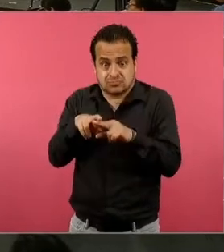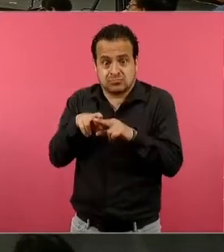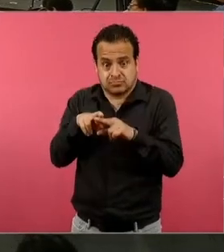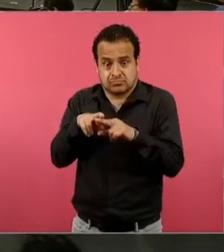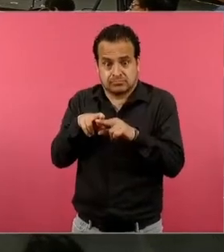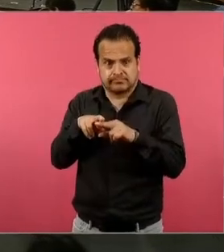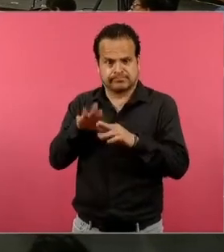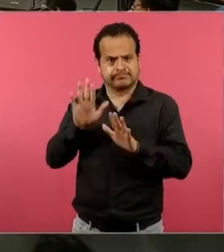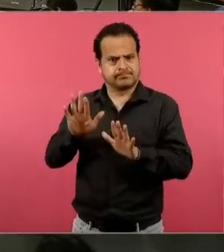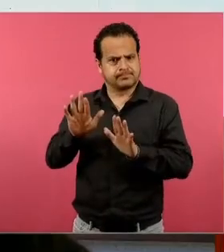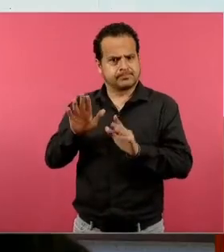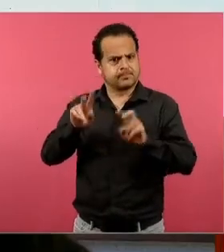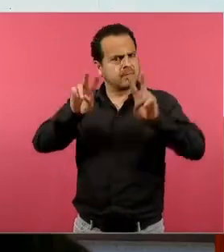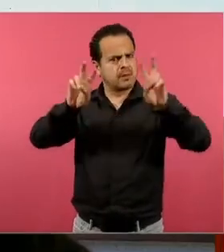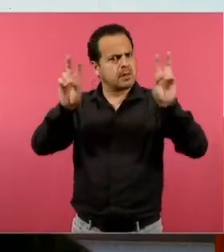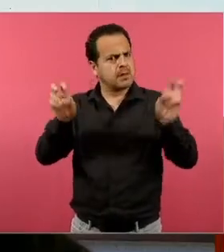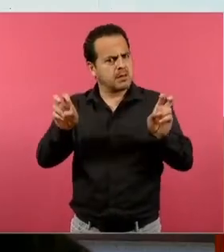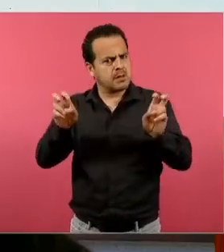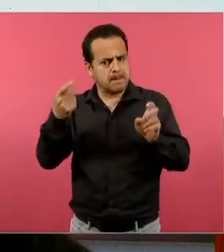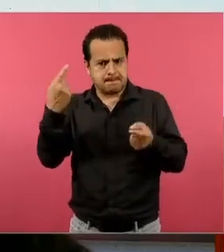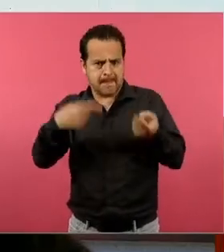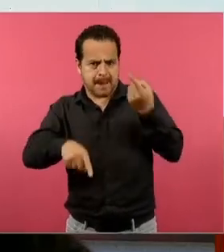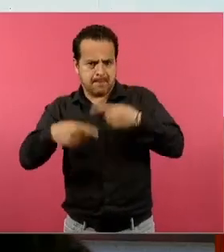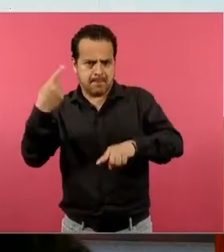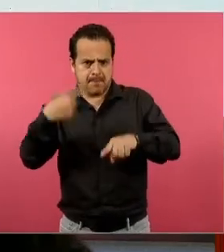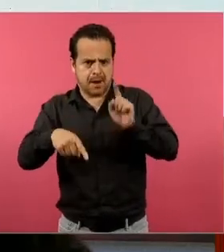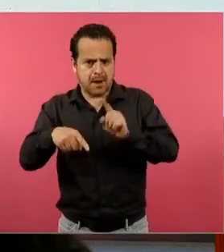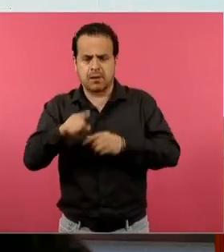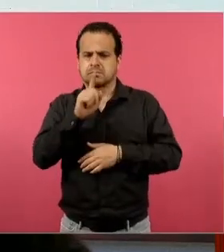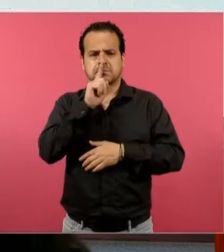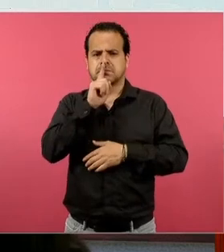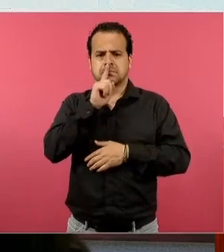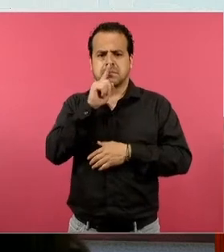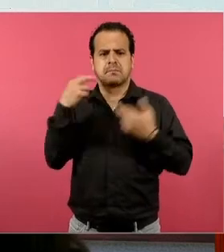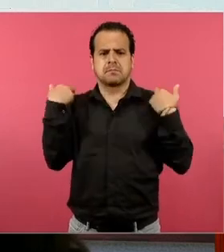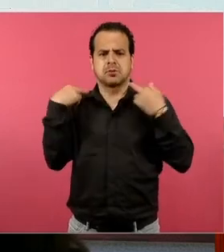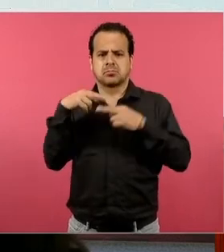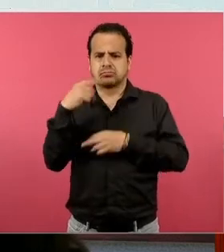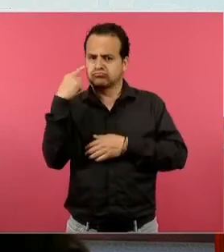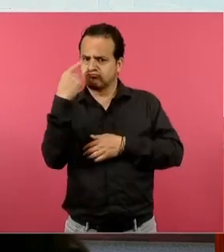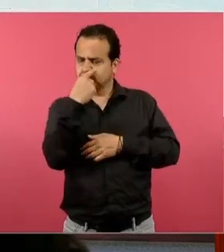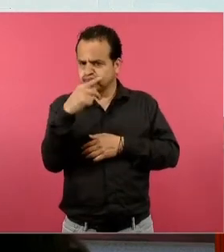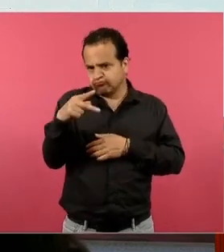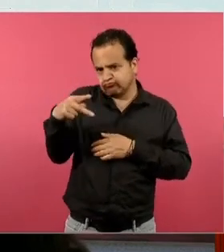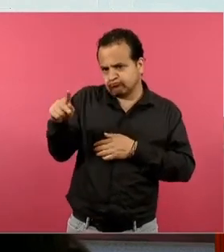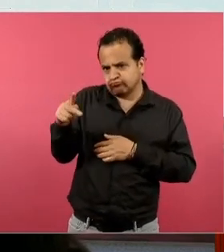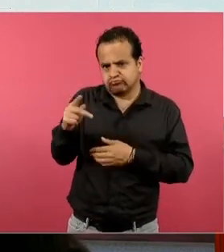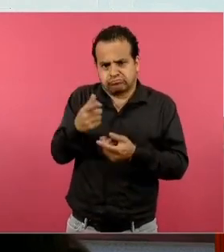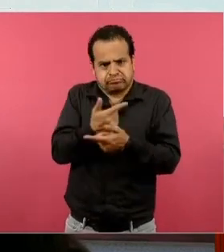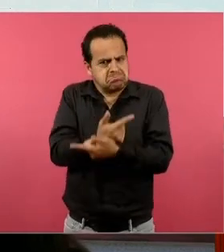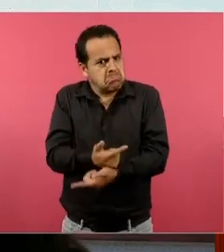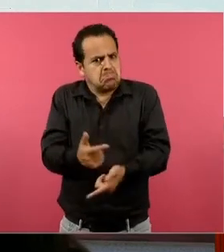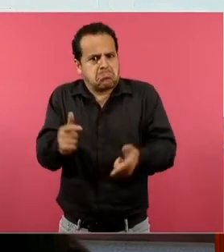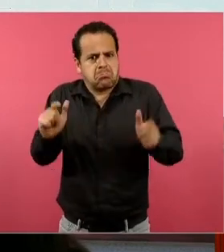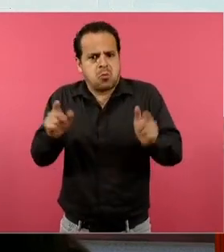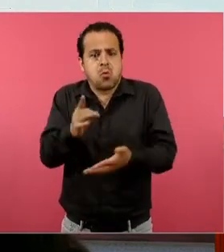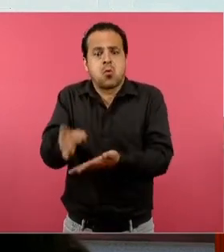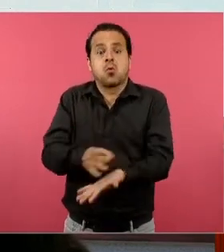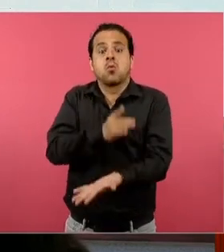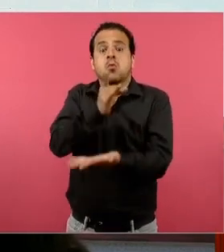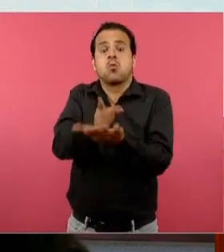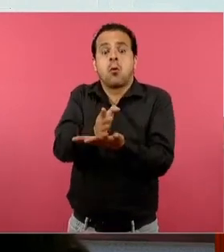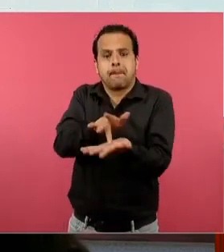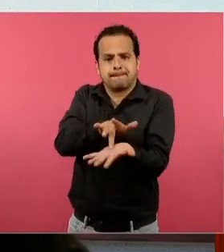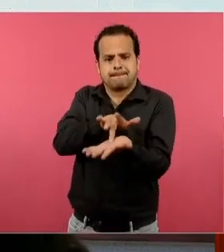¿Por qué? Porque no pretendemos que los docentes sigan paso uno, paso dos, paso tres, sino que ellos también puedan aportar un codiseño.